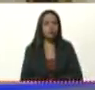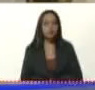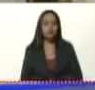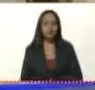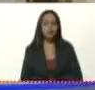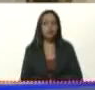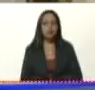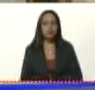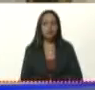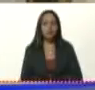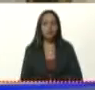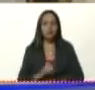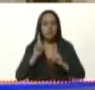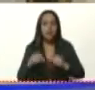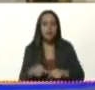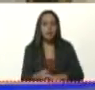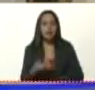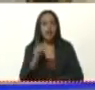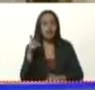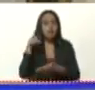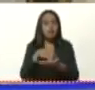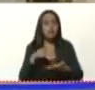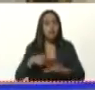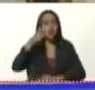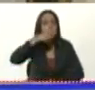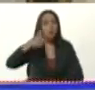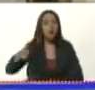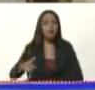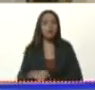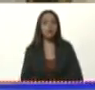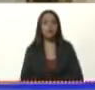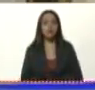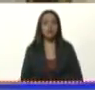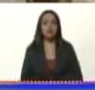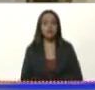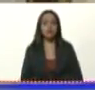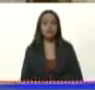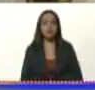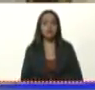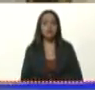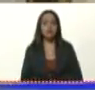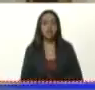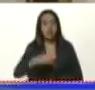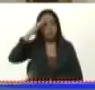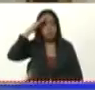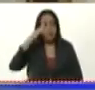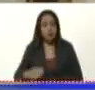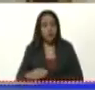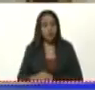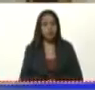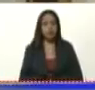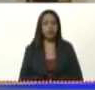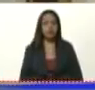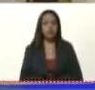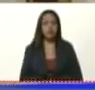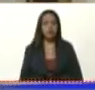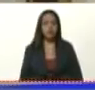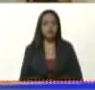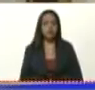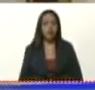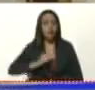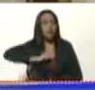y donde esté presente el poder popular, el poder militar, las fuerzas